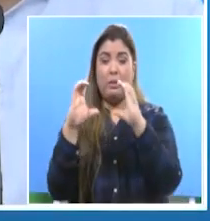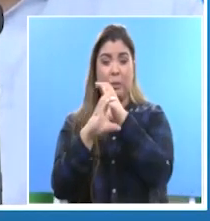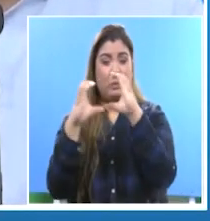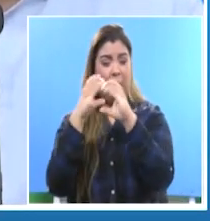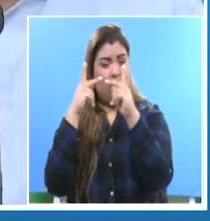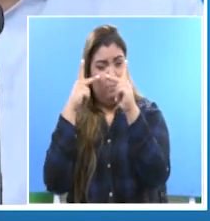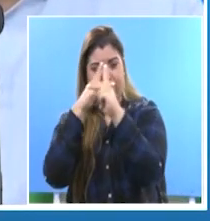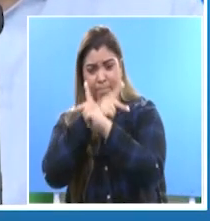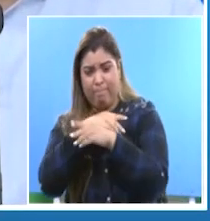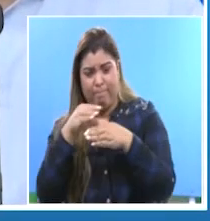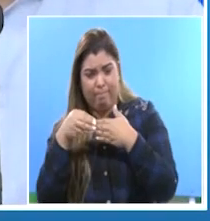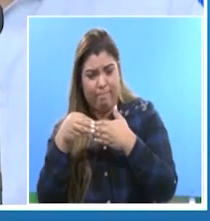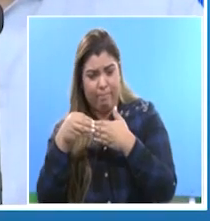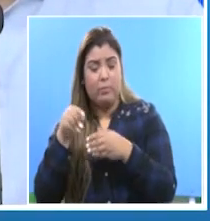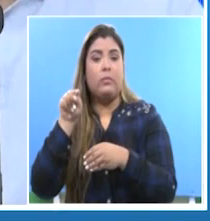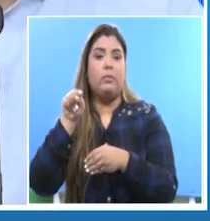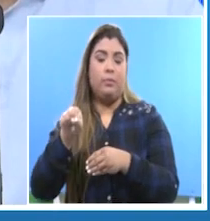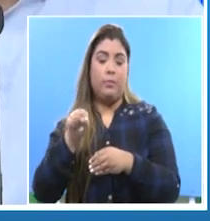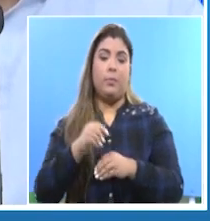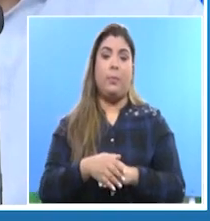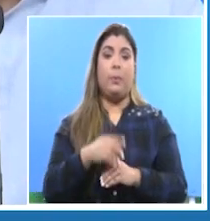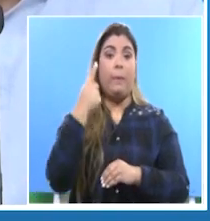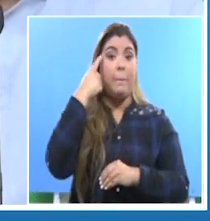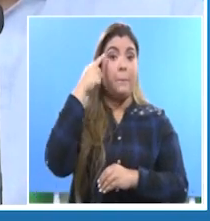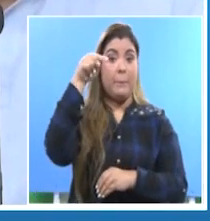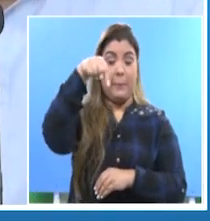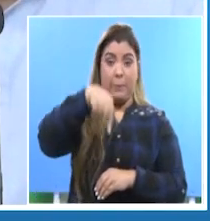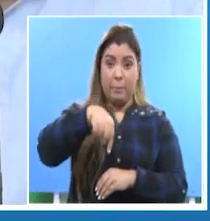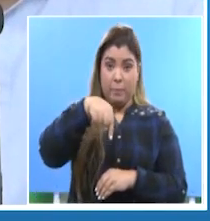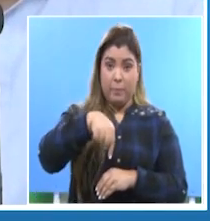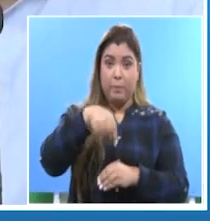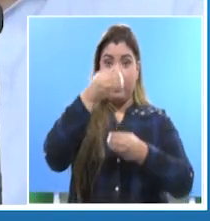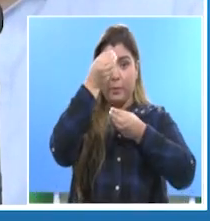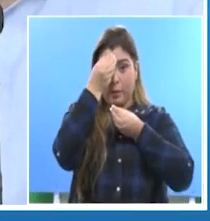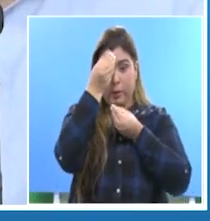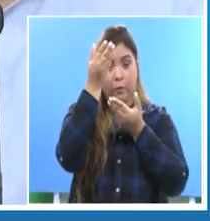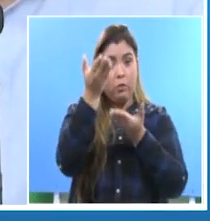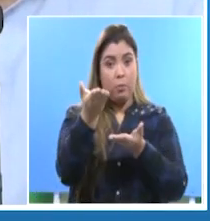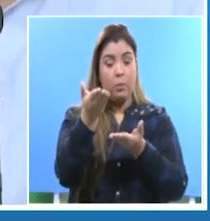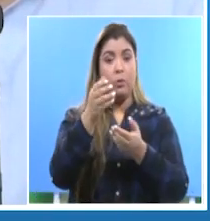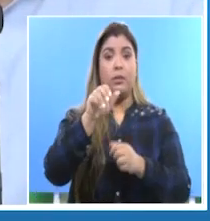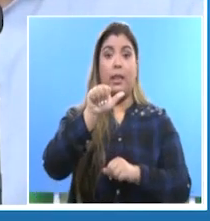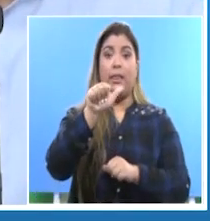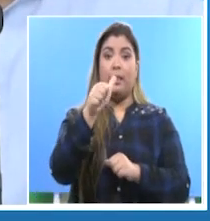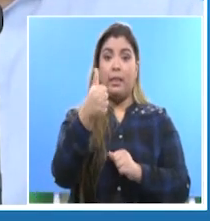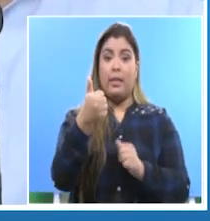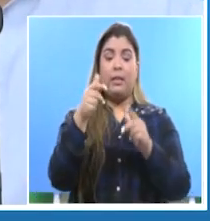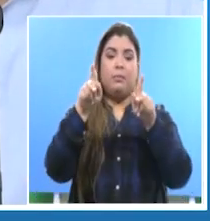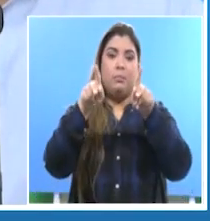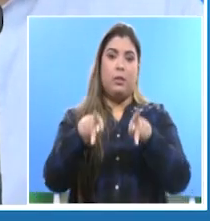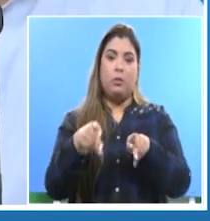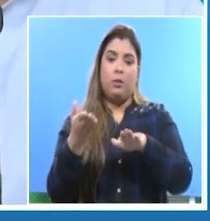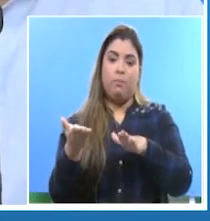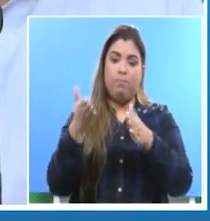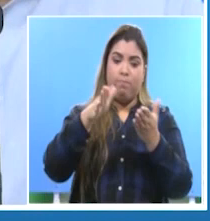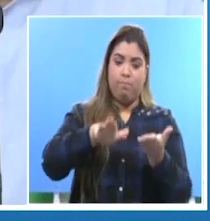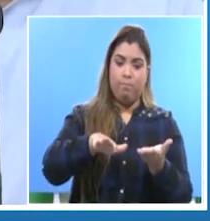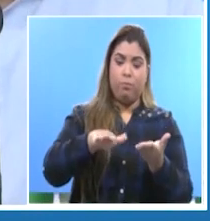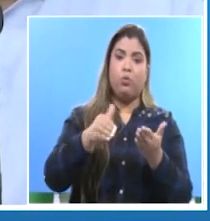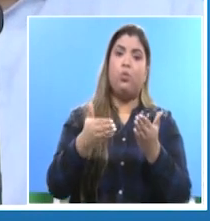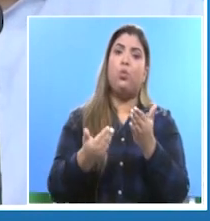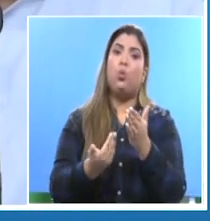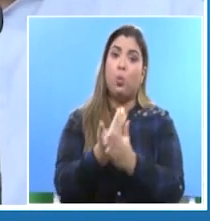las unidades de cuidados intensivos. Para el día de hoy estamos notificando 10 fallecimientos nuevos,